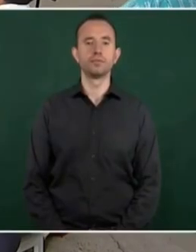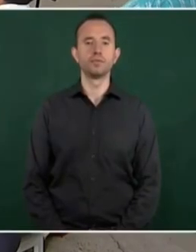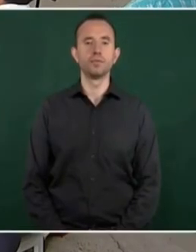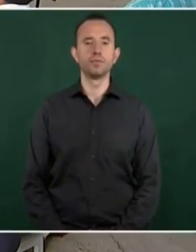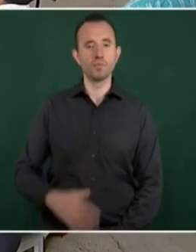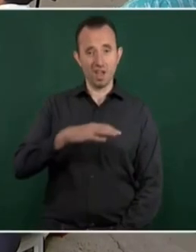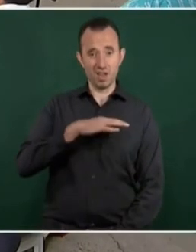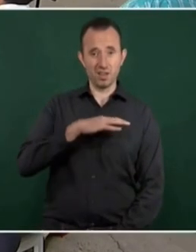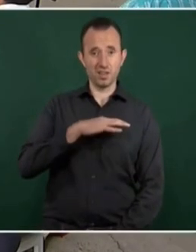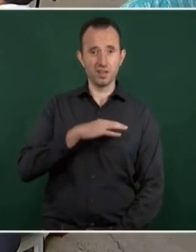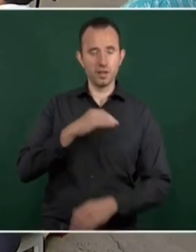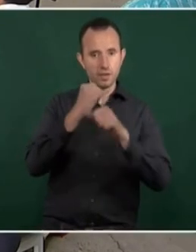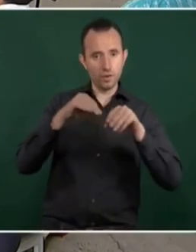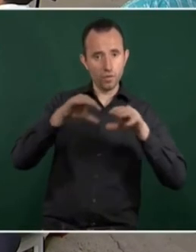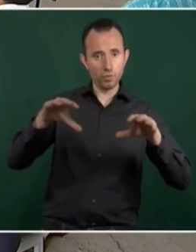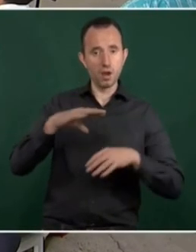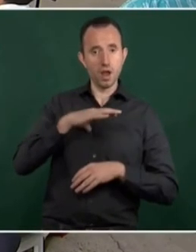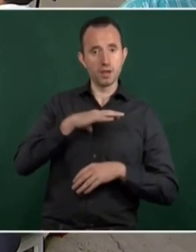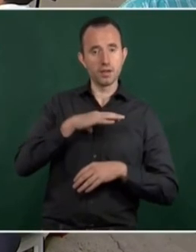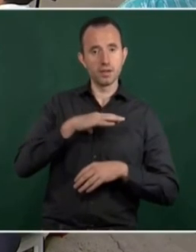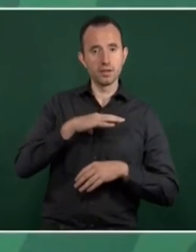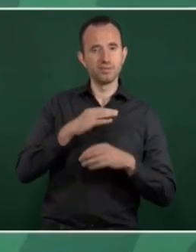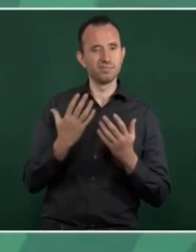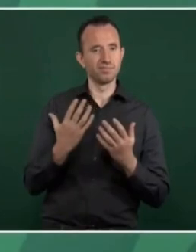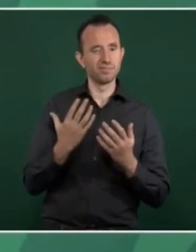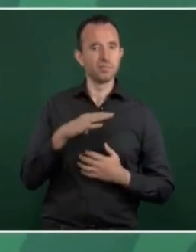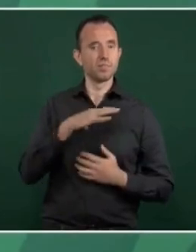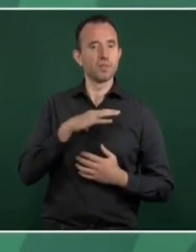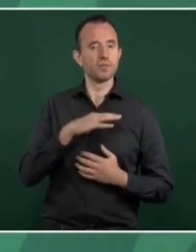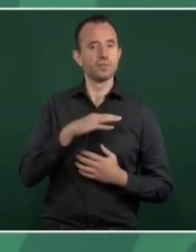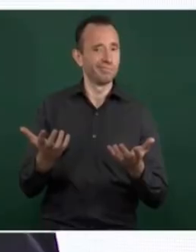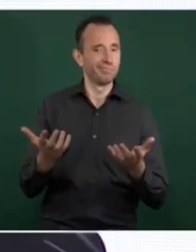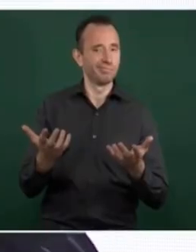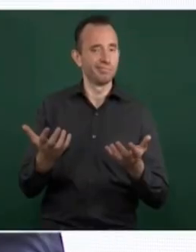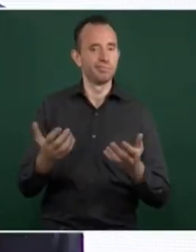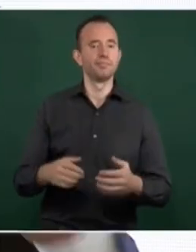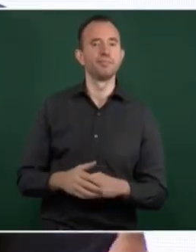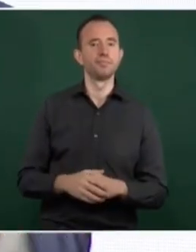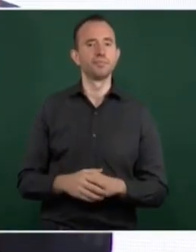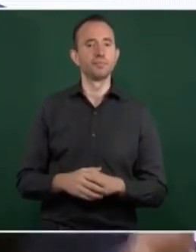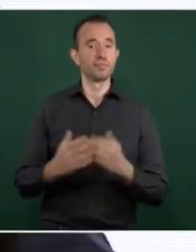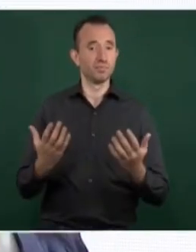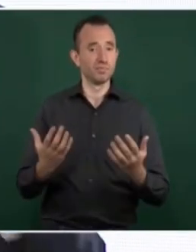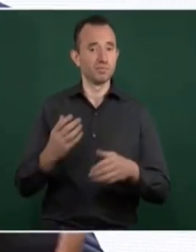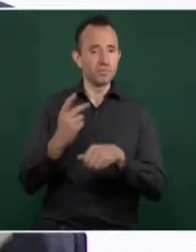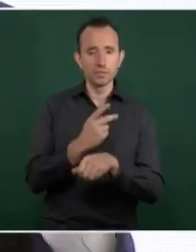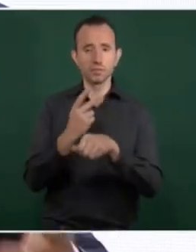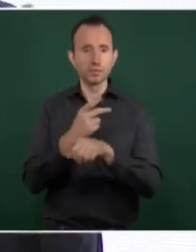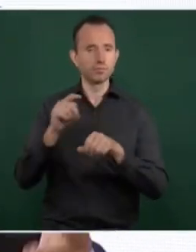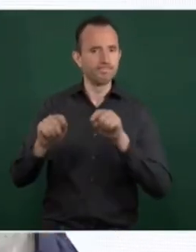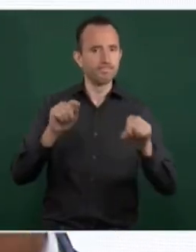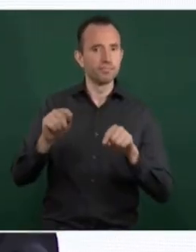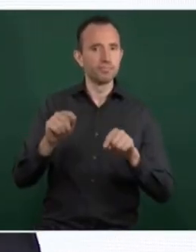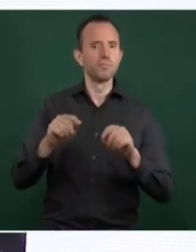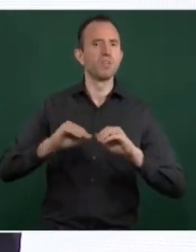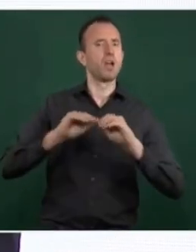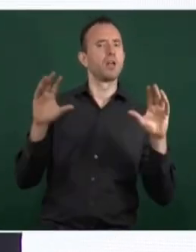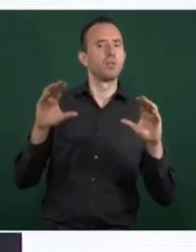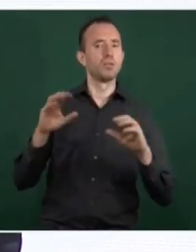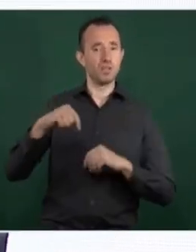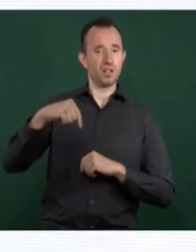tienen sus medios de información, tienen sus intelectuales orgánicos achichincles. Y todo lo que pasa, desde luego, no vivimos en una sociedad